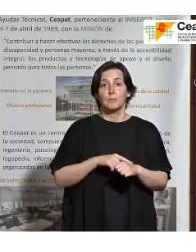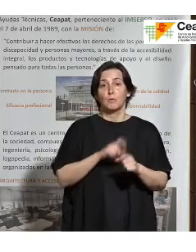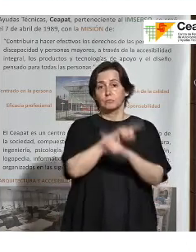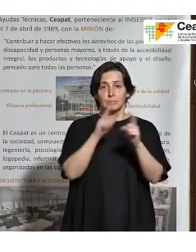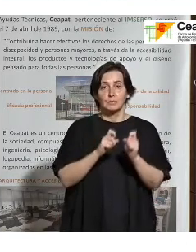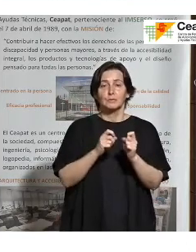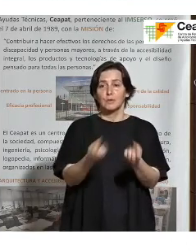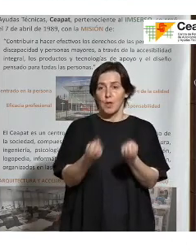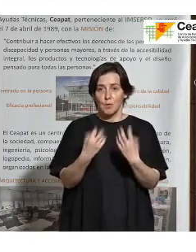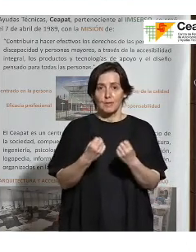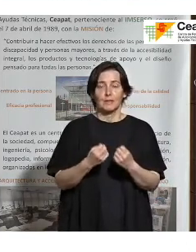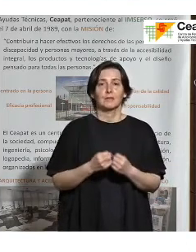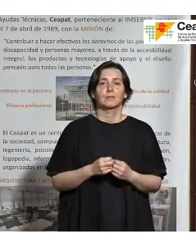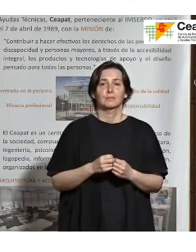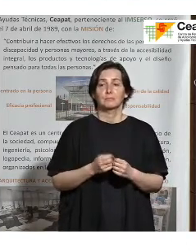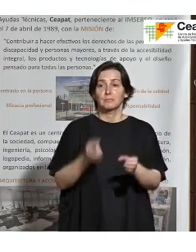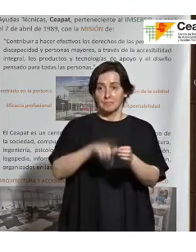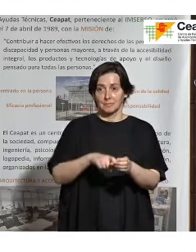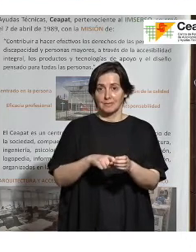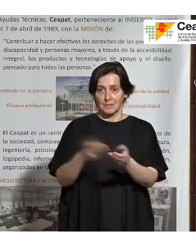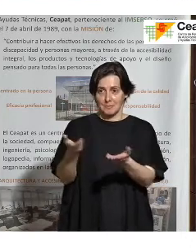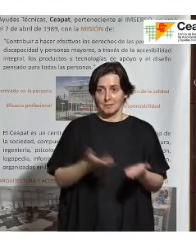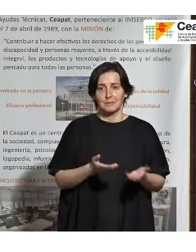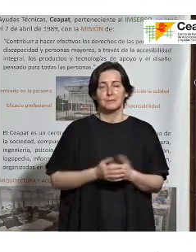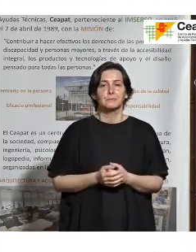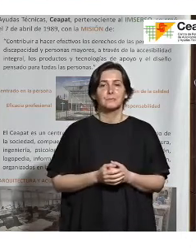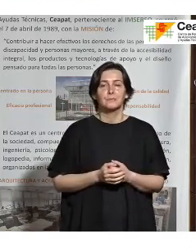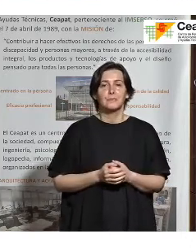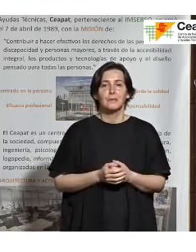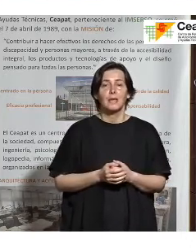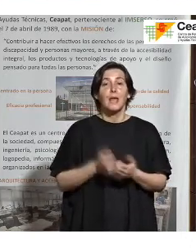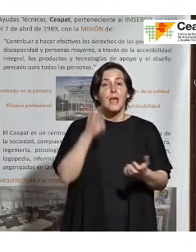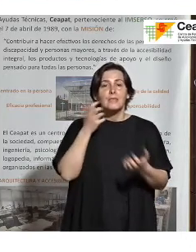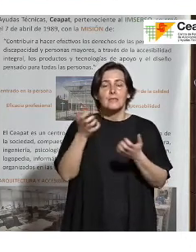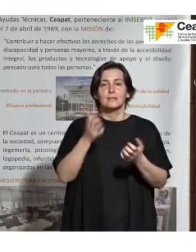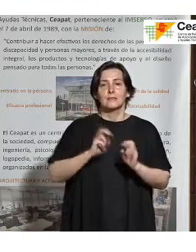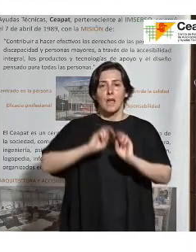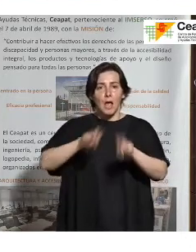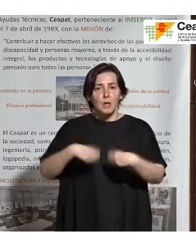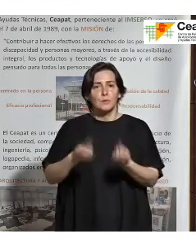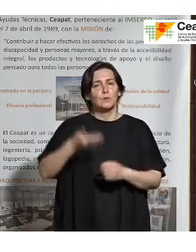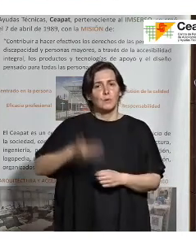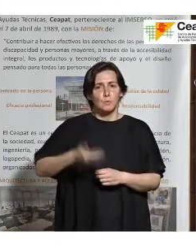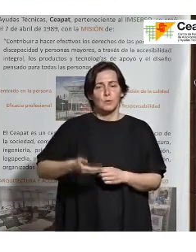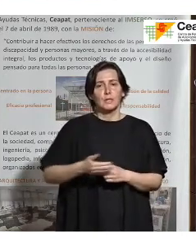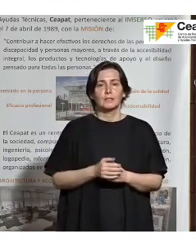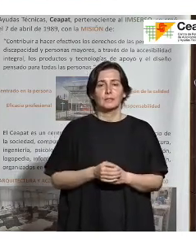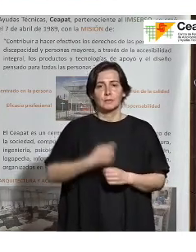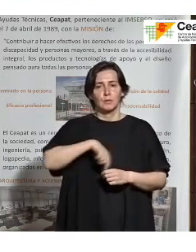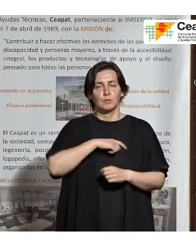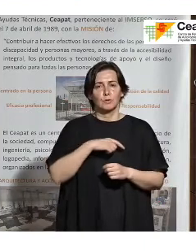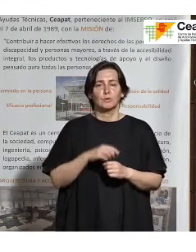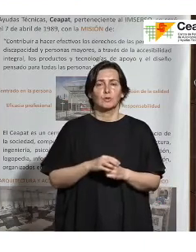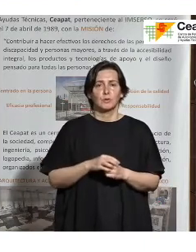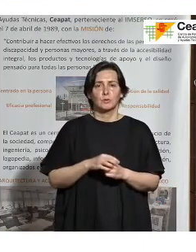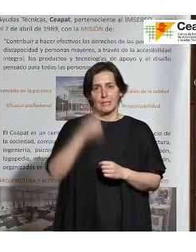espero que participemos. A destacar algunas actualizaciones importantes y claves que tenemos que tener en cuenta.